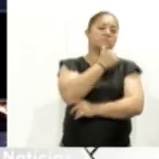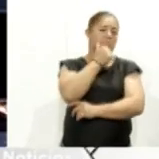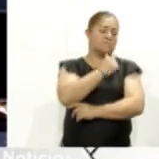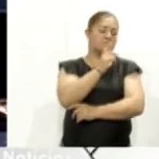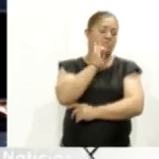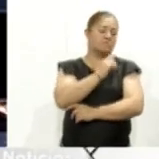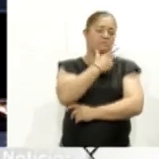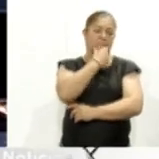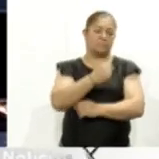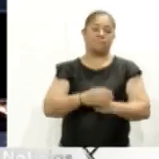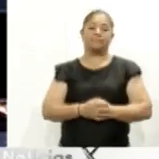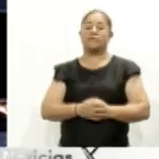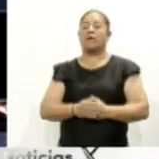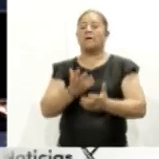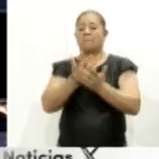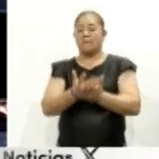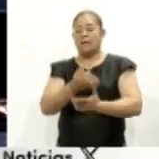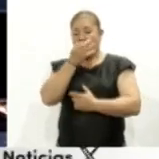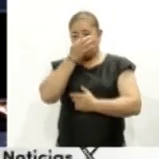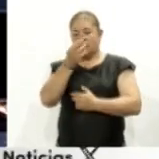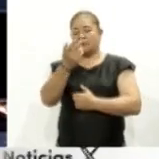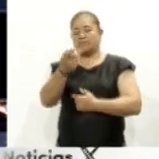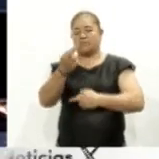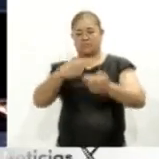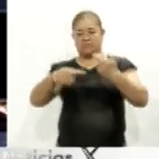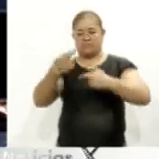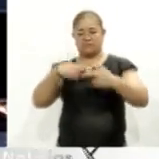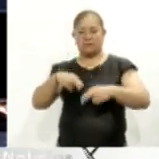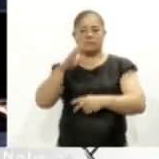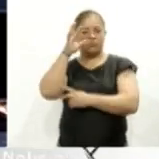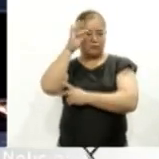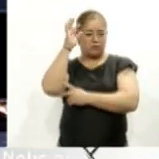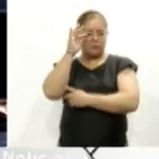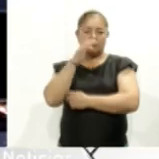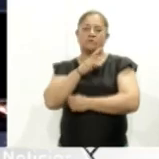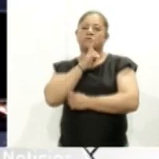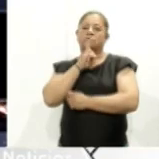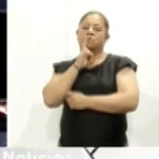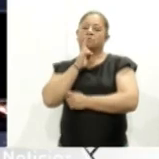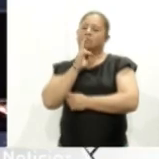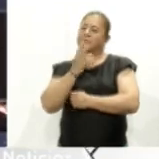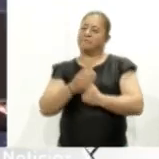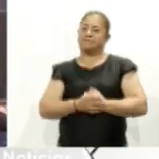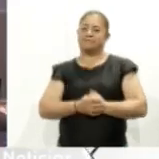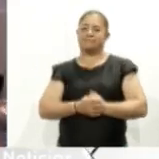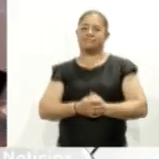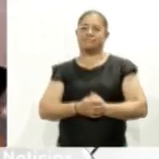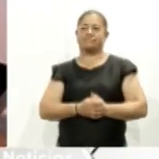de hacer una breve pausa y enseguida volvemos a Corazit Noticias quédese con nosotros